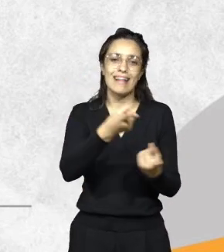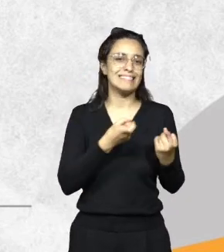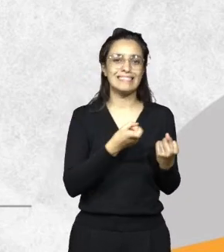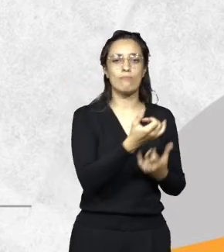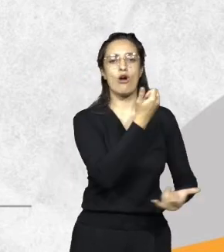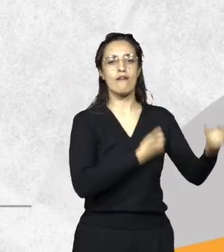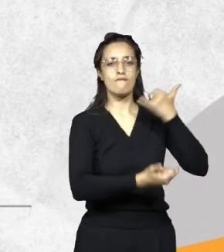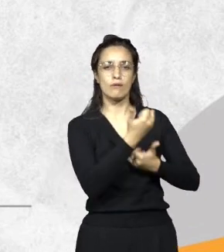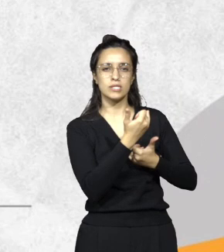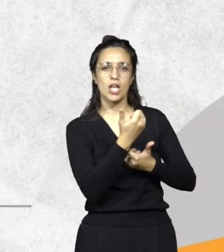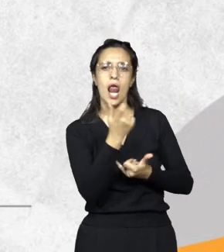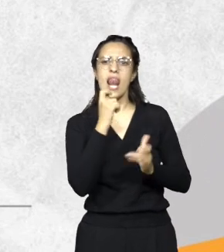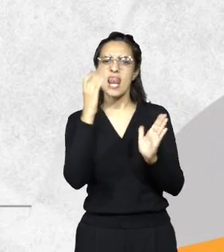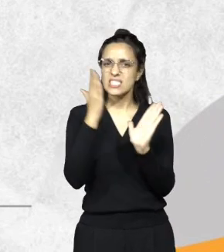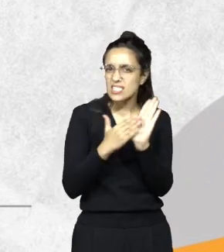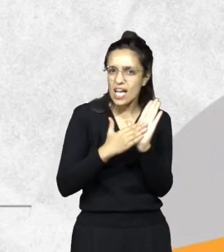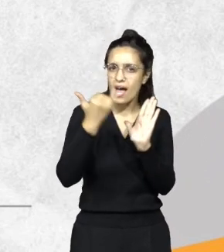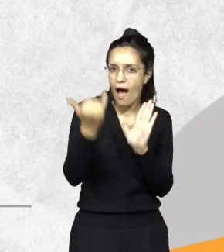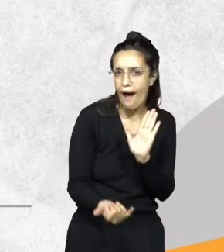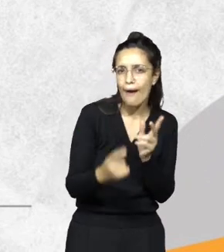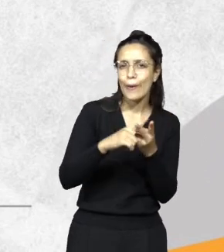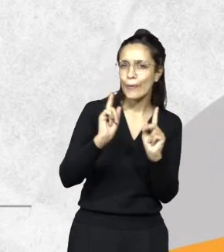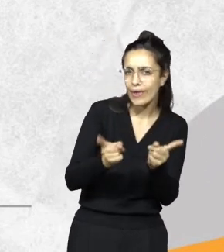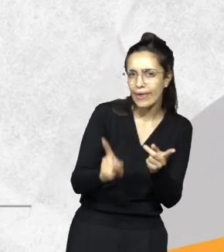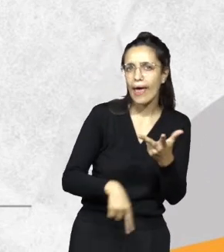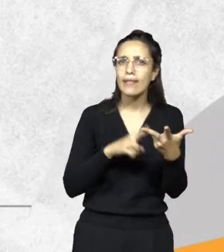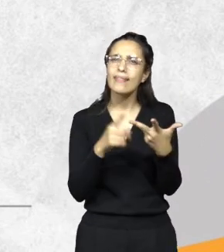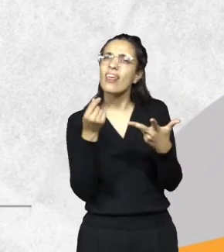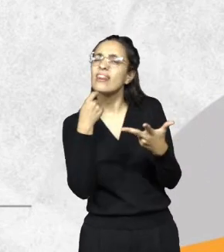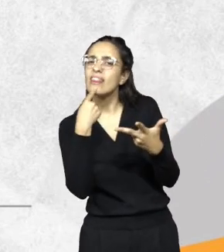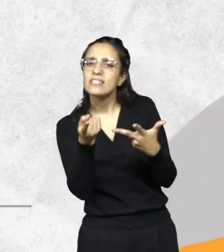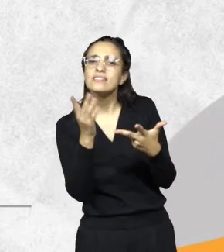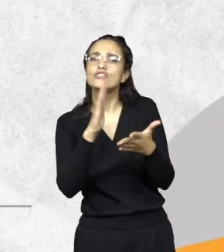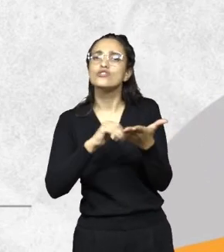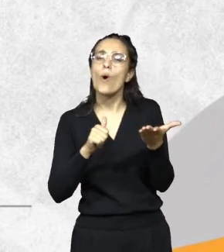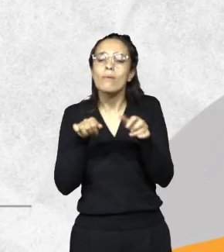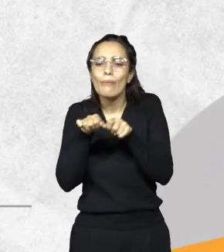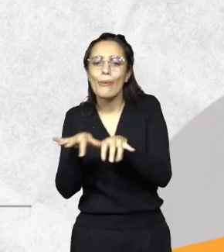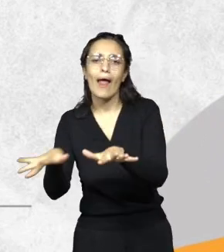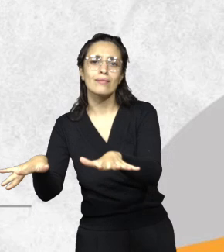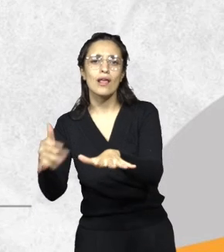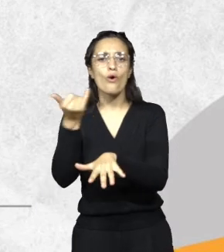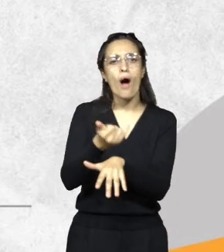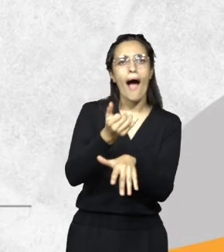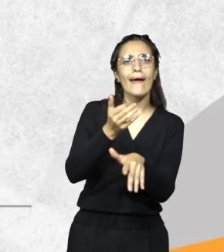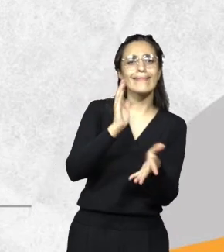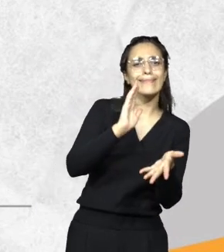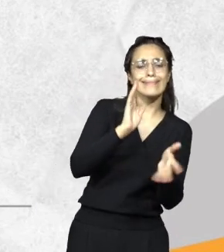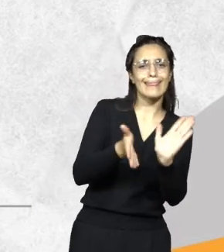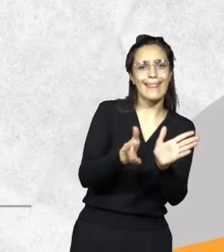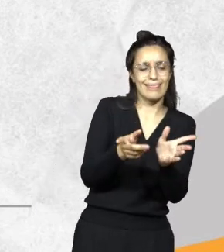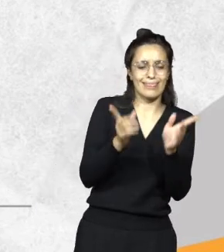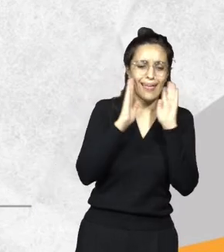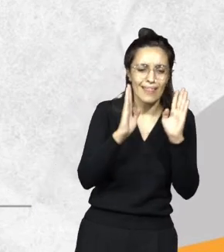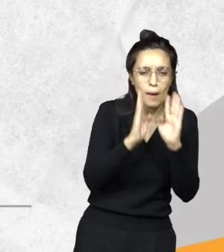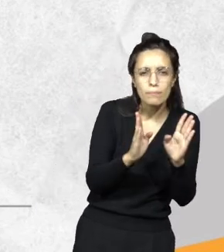licencia o no tiene licencia, la licencia está vigente, qué dice sobre el vertido, tiene algún sistema de tratamiento diseñado, tiene una